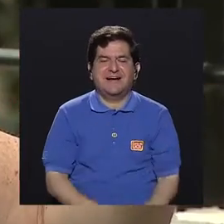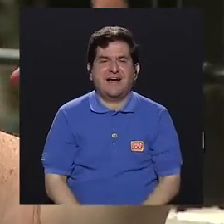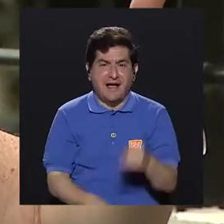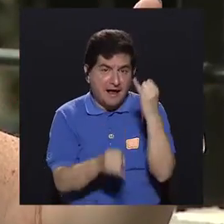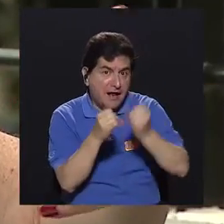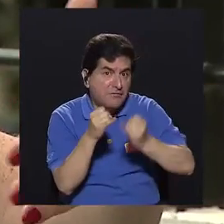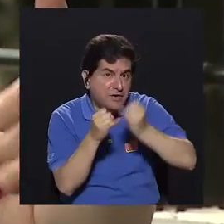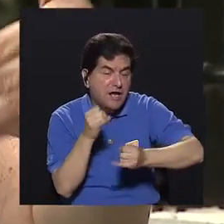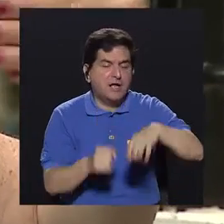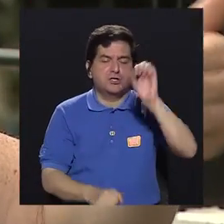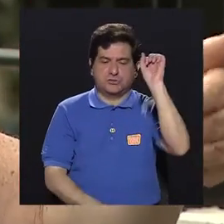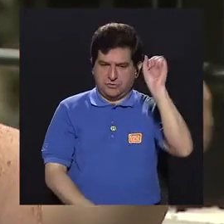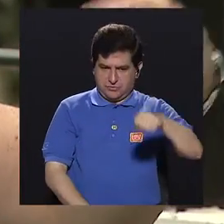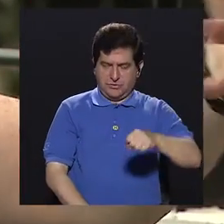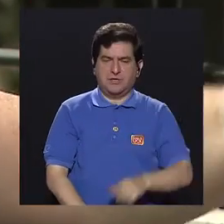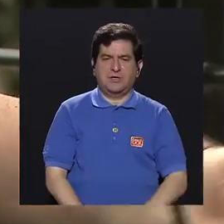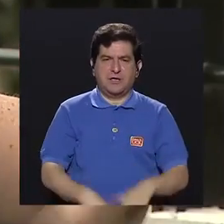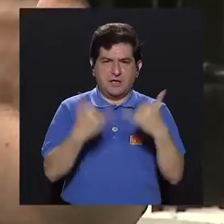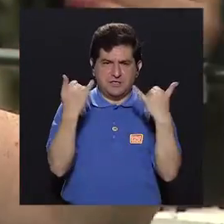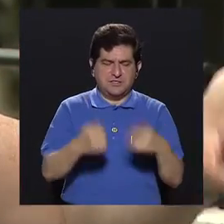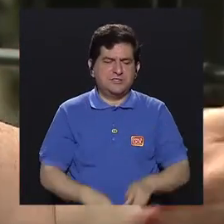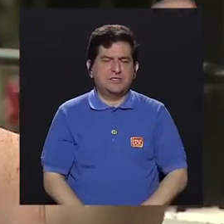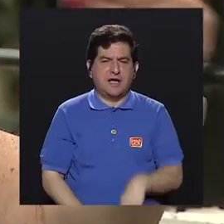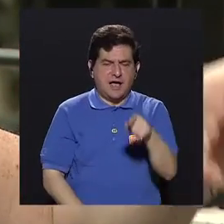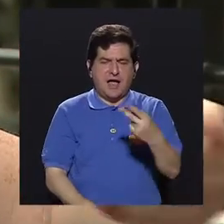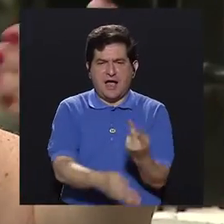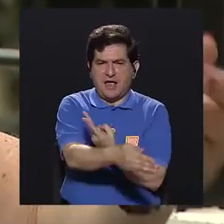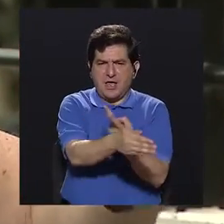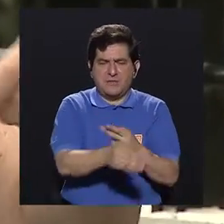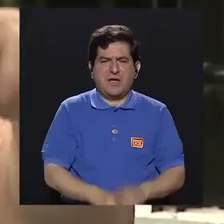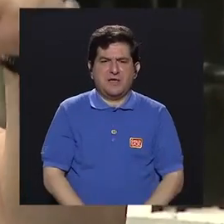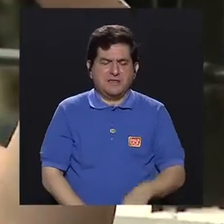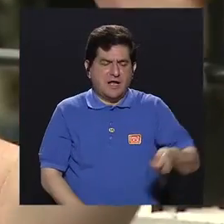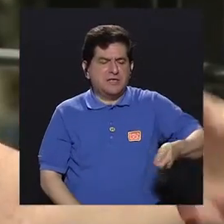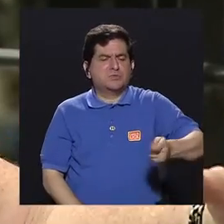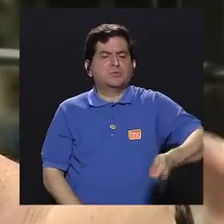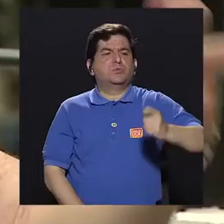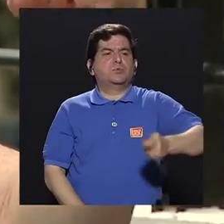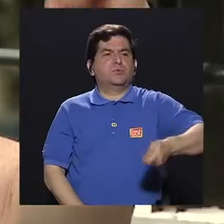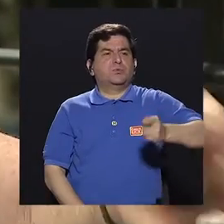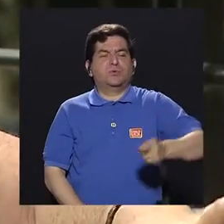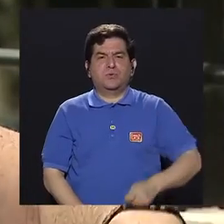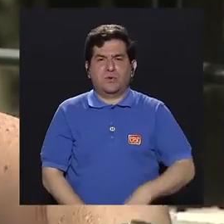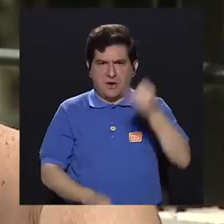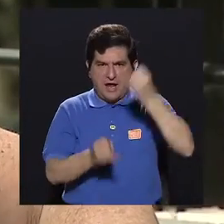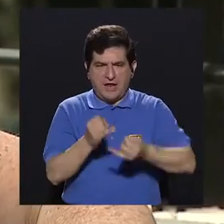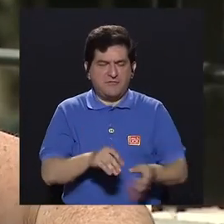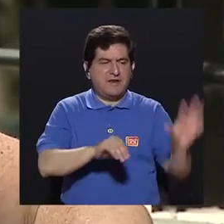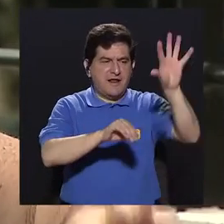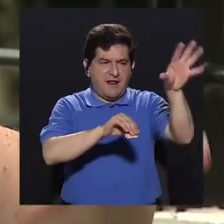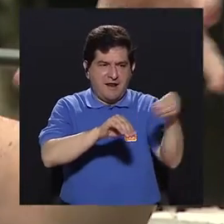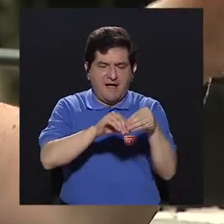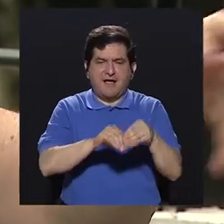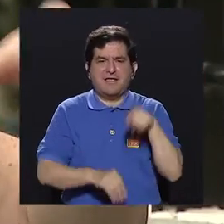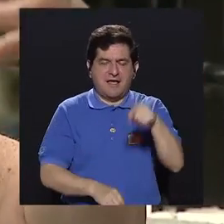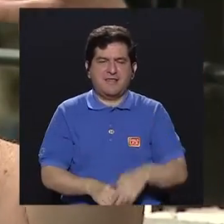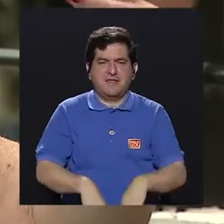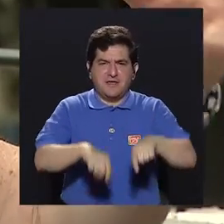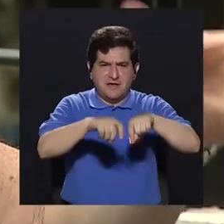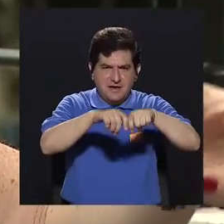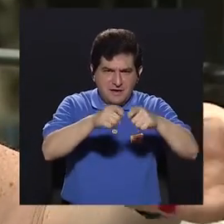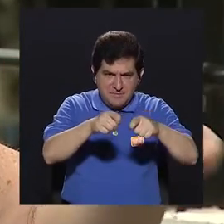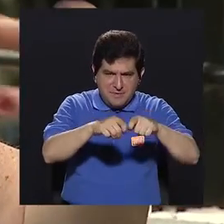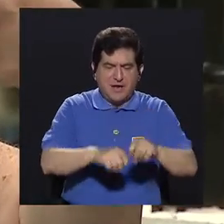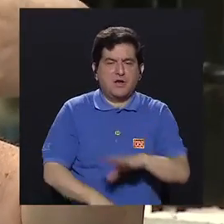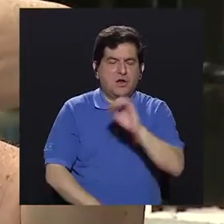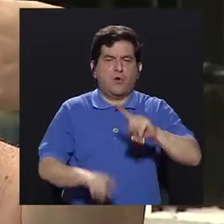final. Sí, ya casi al final, cuando se saltean los vegetales, ya casi al final se agregan las semillas, ¿verdad?, para